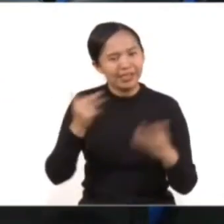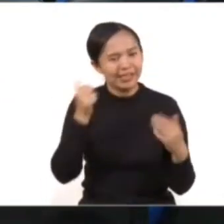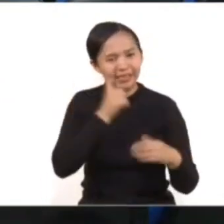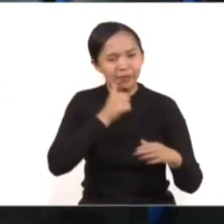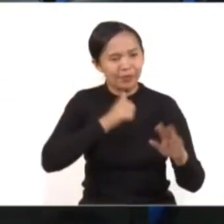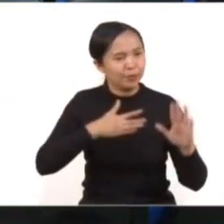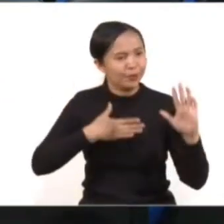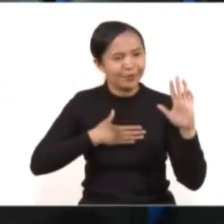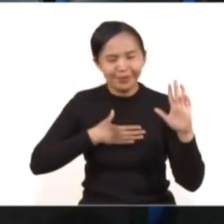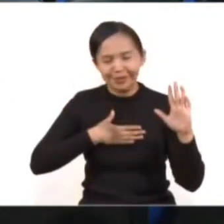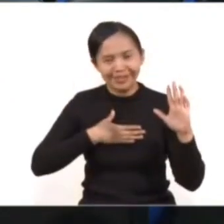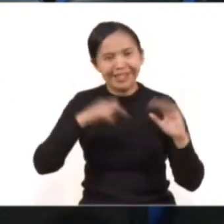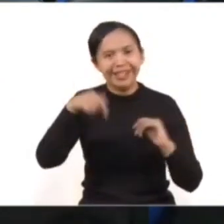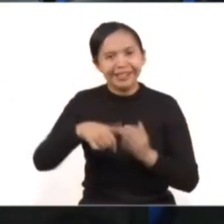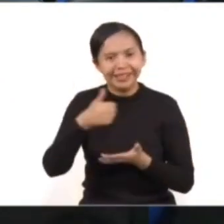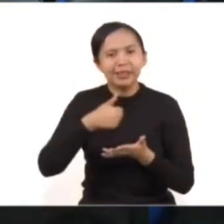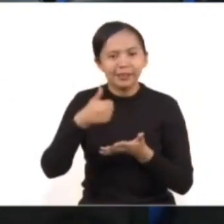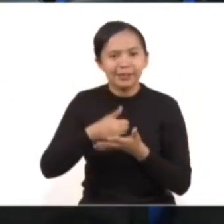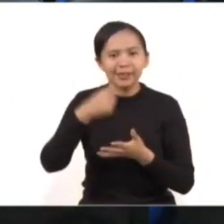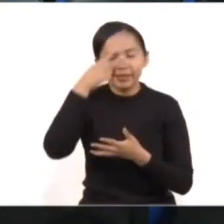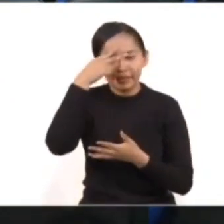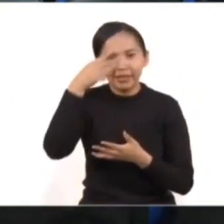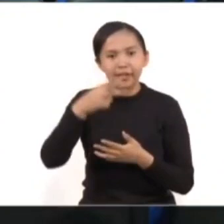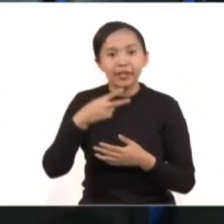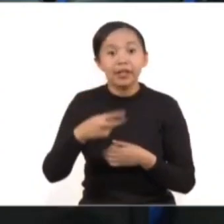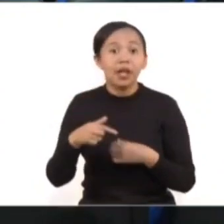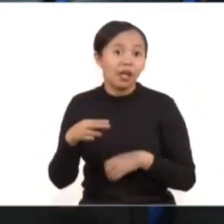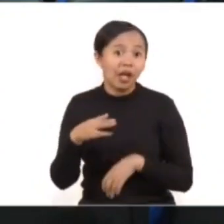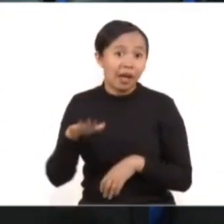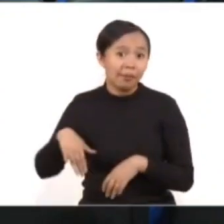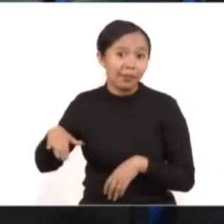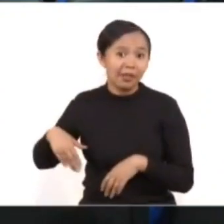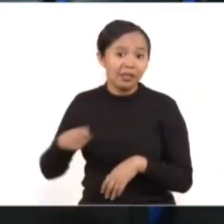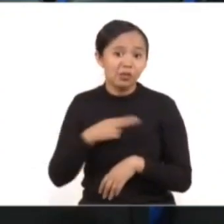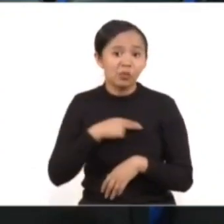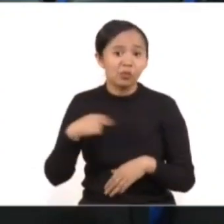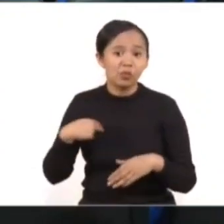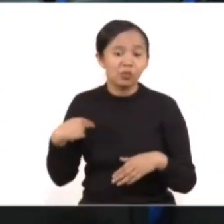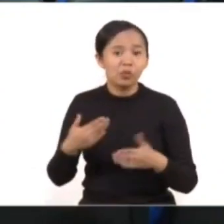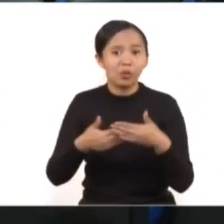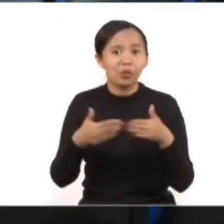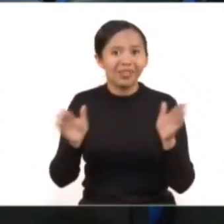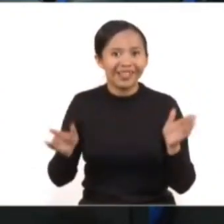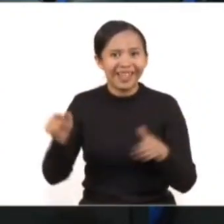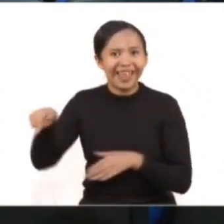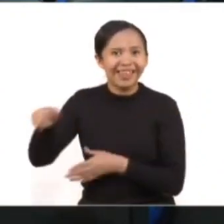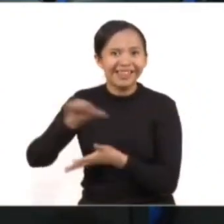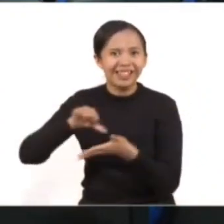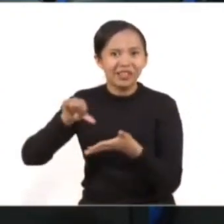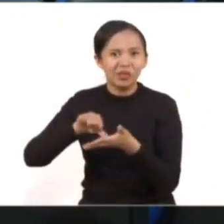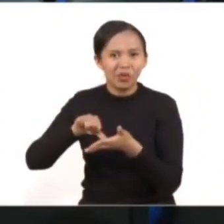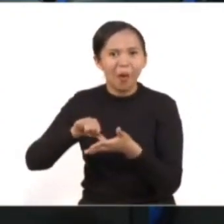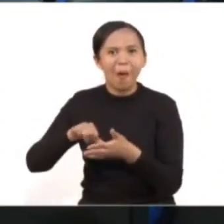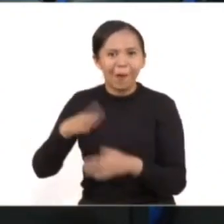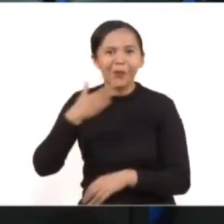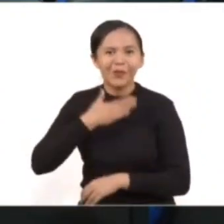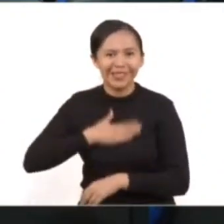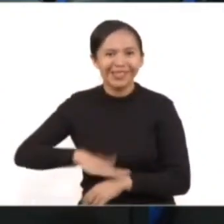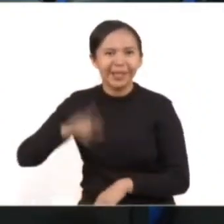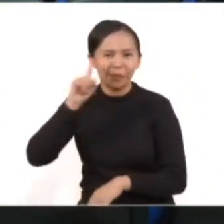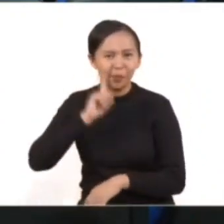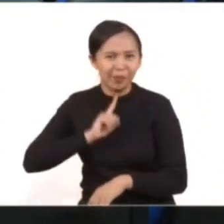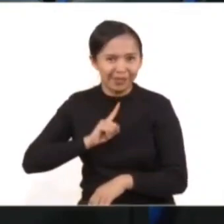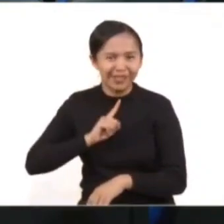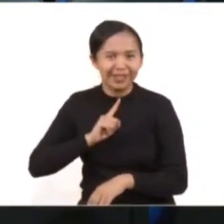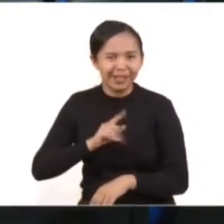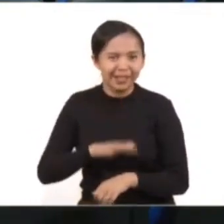Ciudad de México. Les digo, acabamos de inaugurar el cuarto centro de justicia para las mujeres por el financiamiento